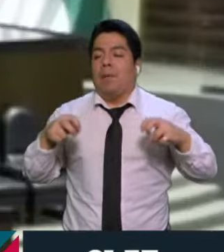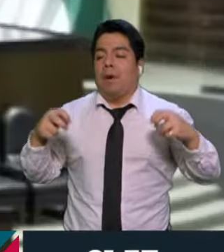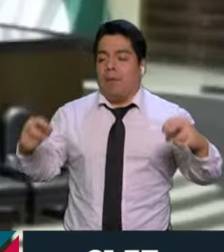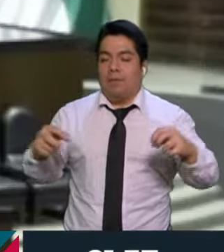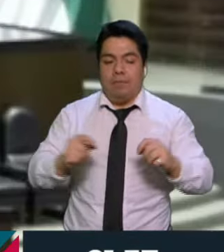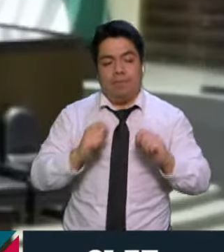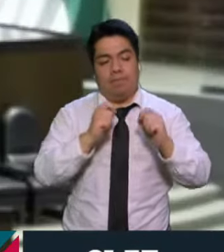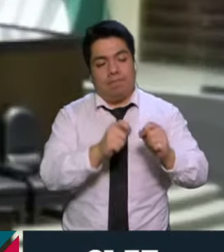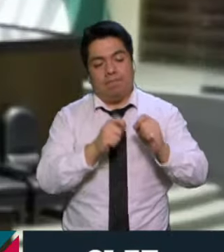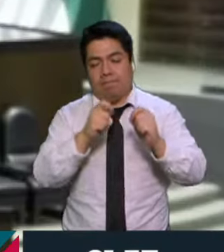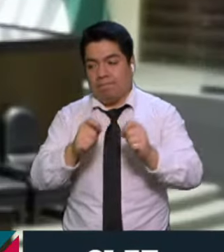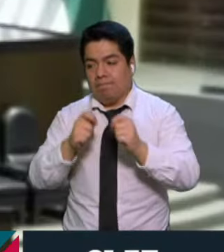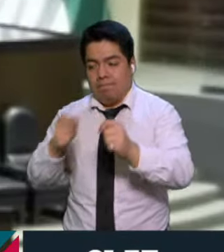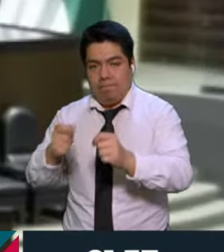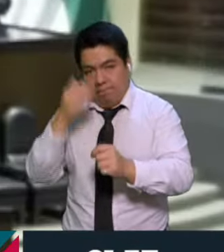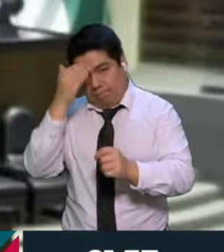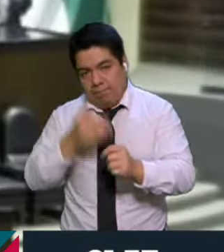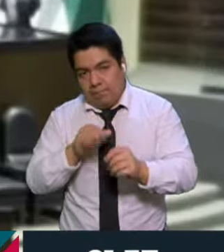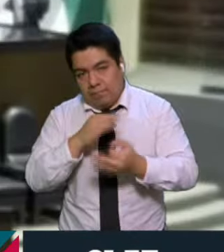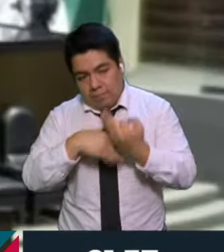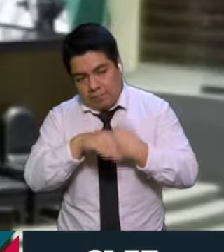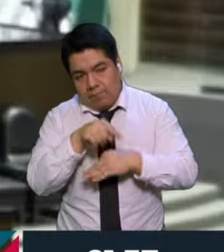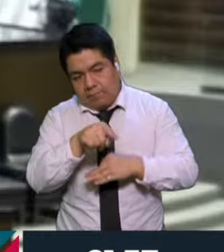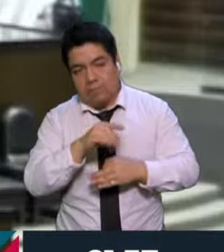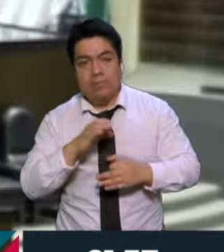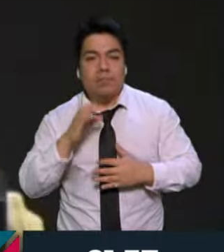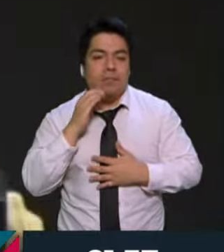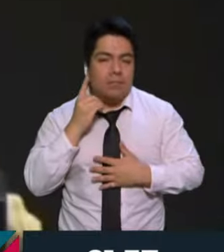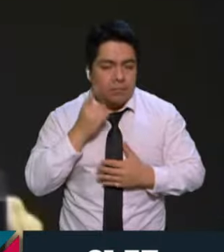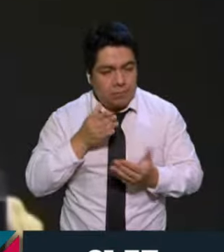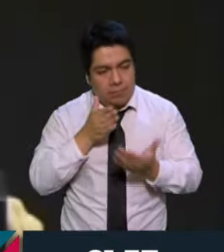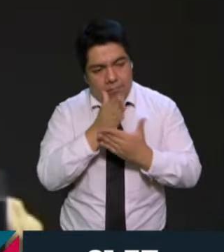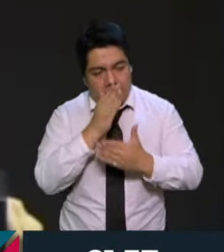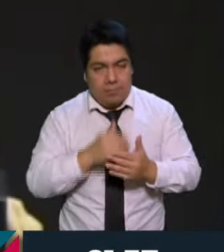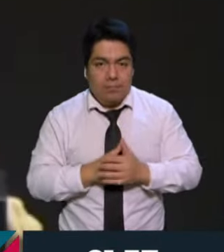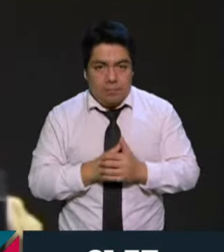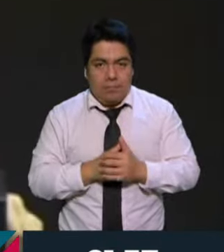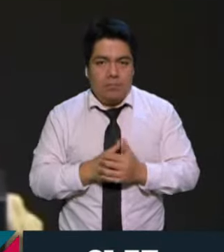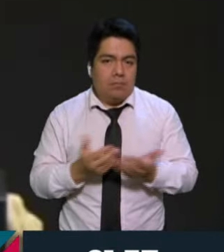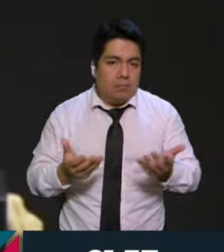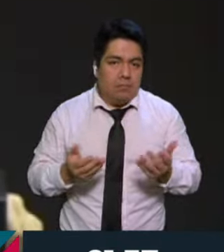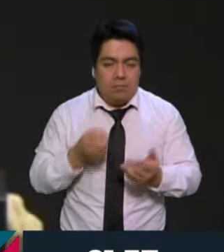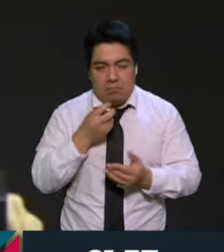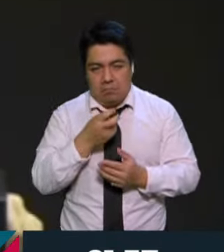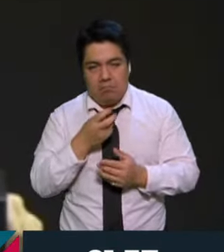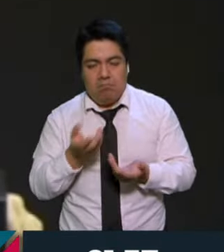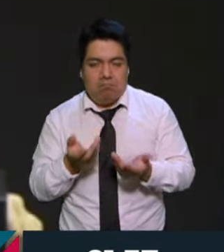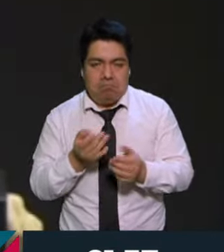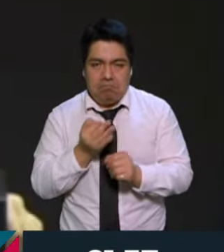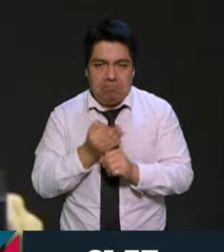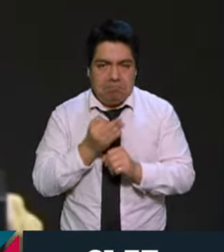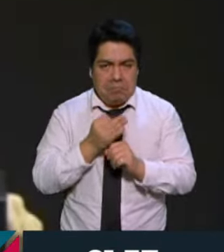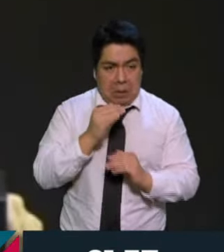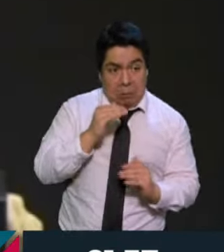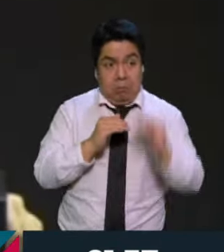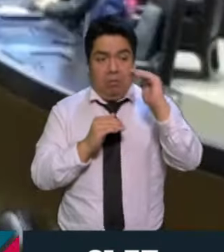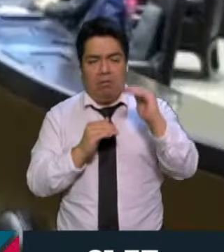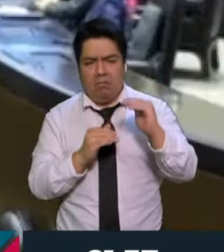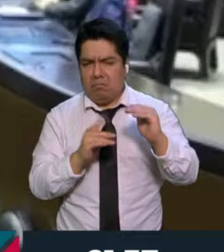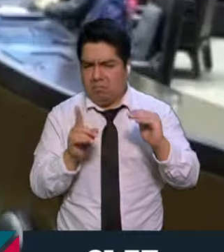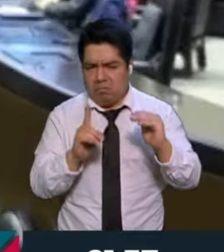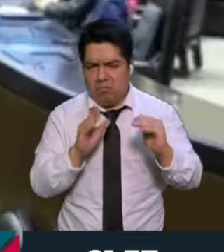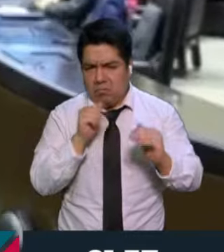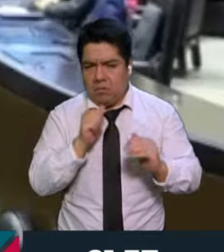asignadas por ambos principios para llegar al Congreso de la Unión. Y tampoco en esa parte estamos rebasando el límite,